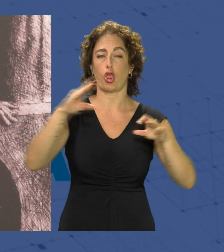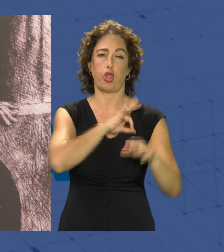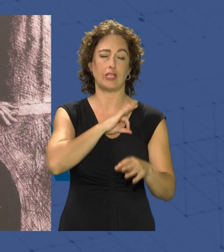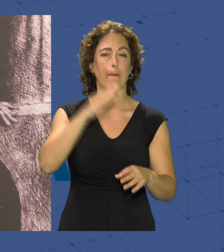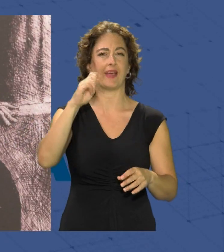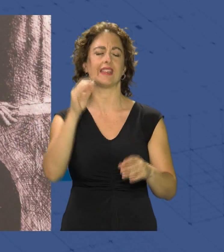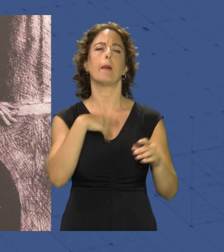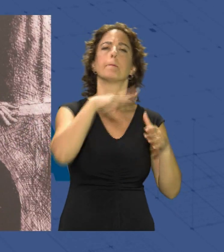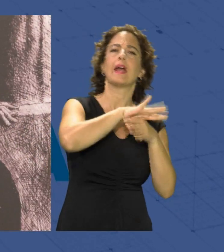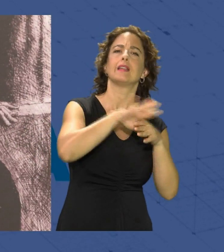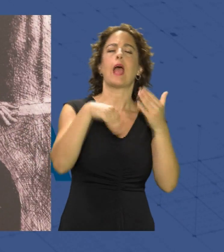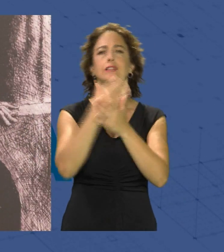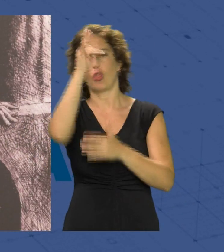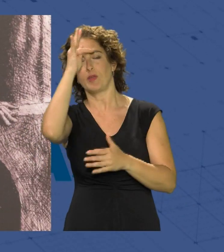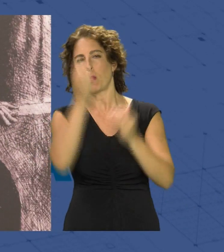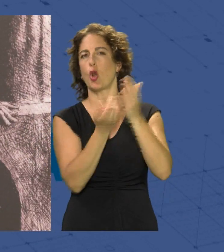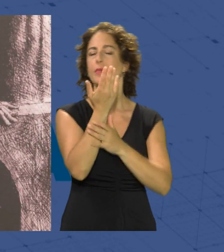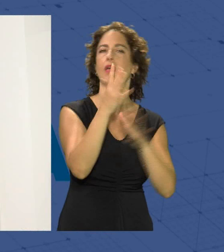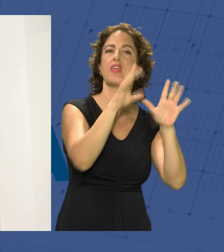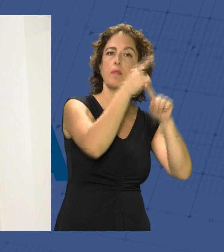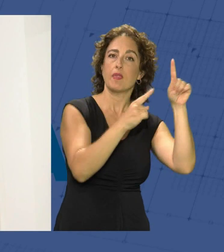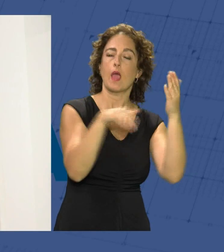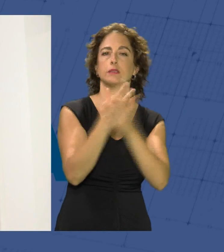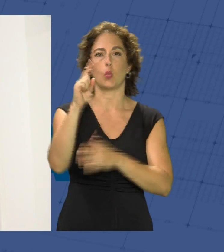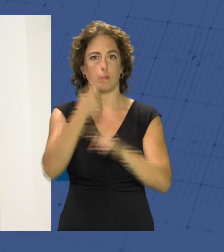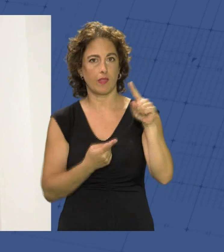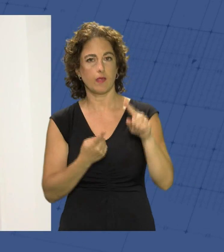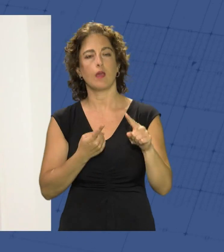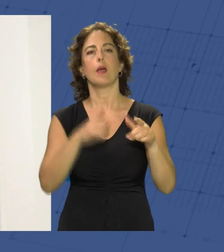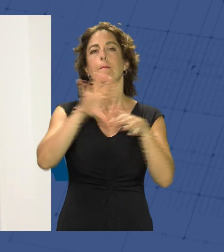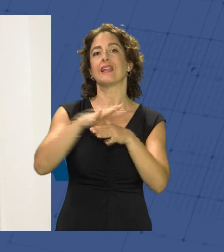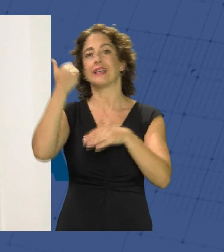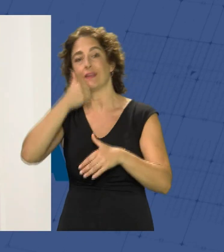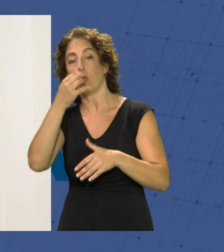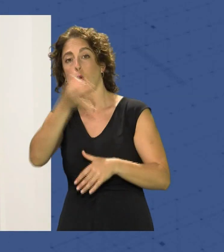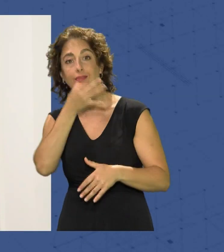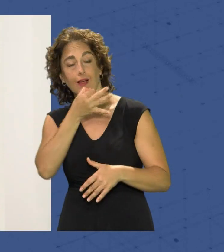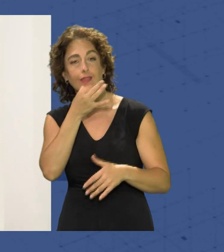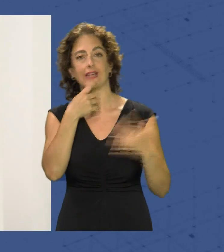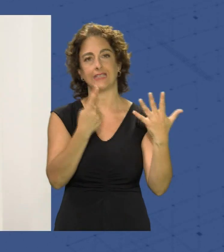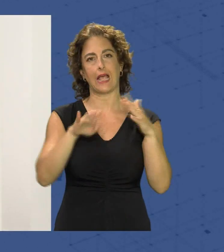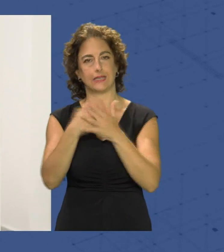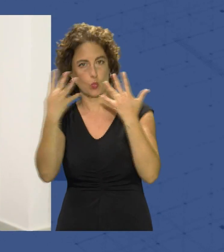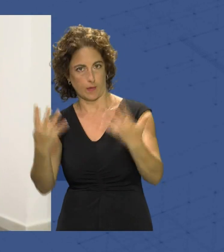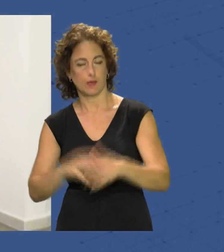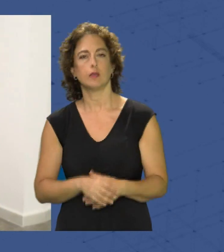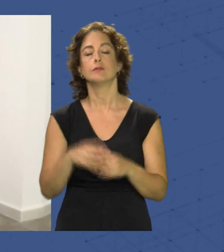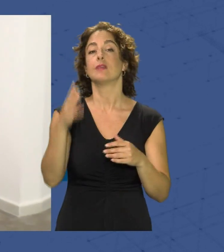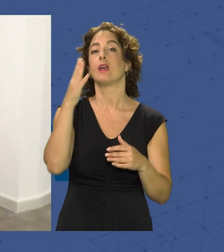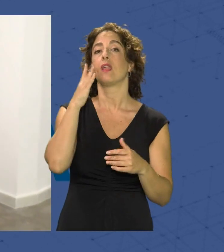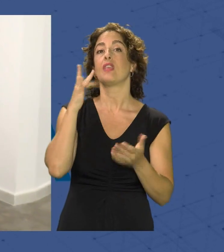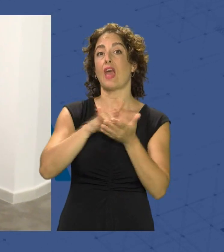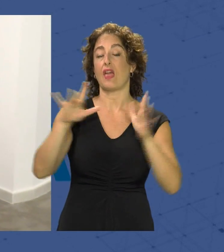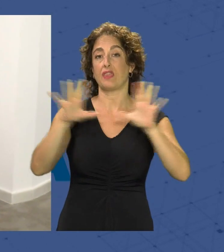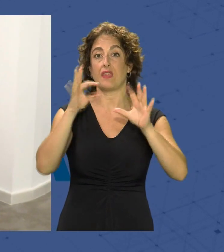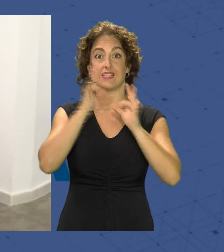martes a domingos por las mañanas en horario de diez y media a una y media y de martes a sábado por las tardes de seis a nueve a partir del día 10 de septiembre